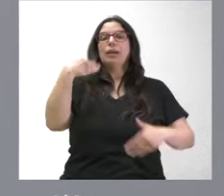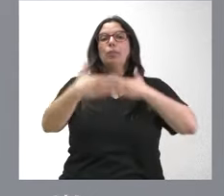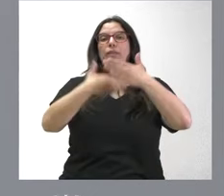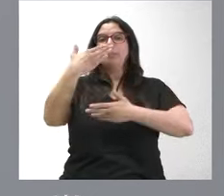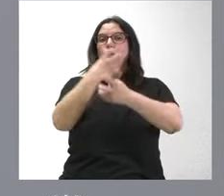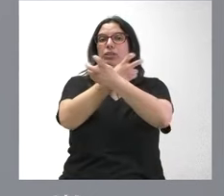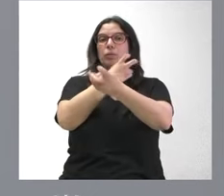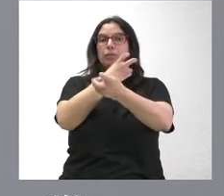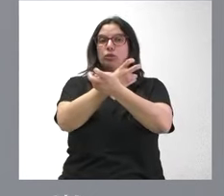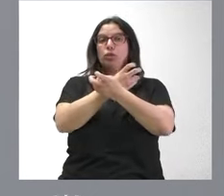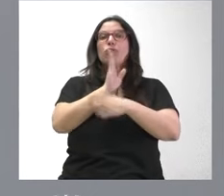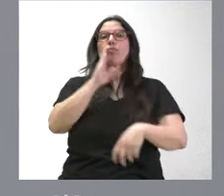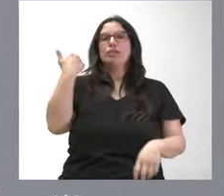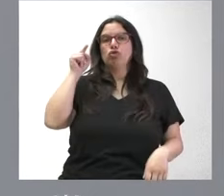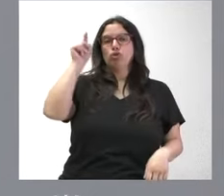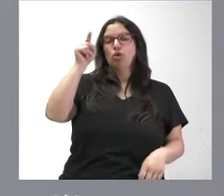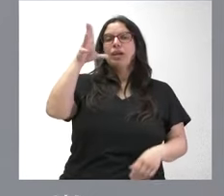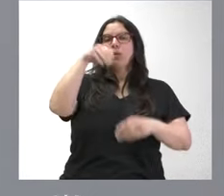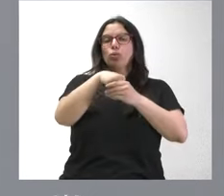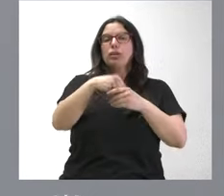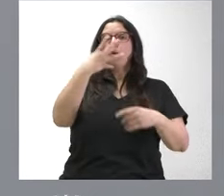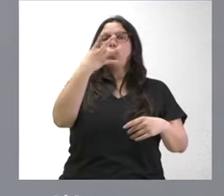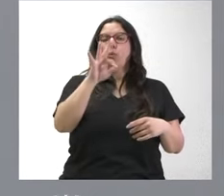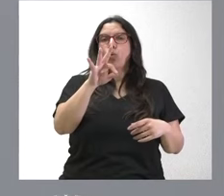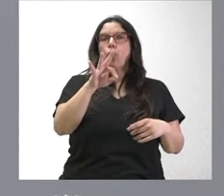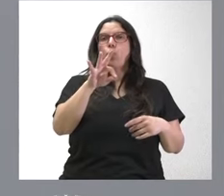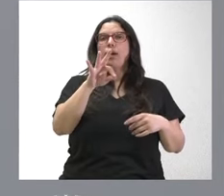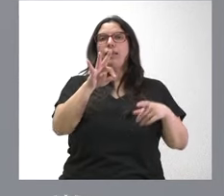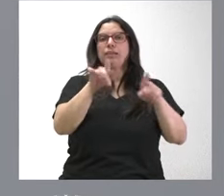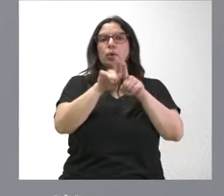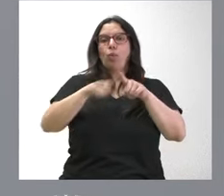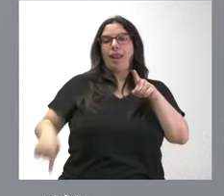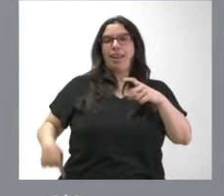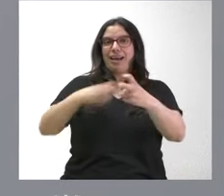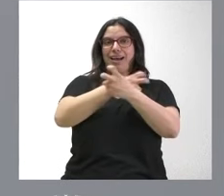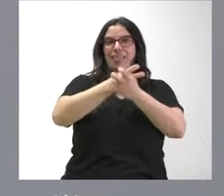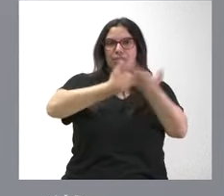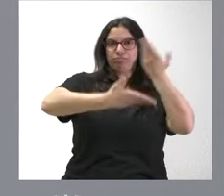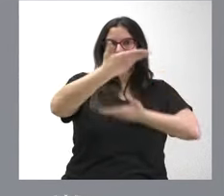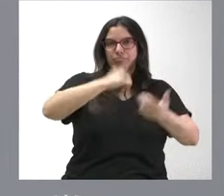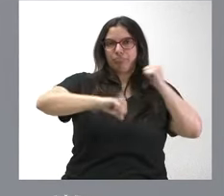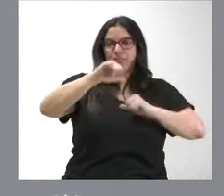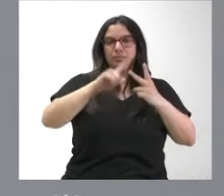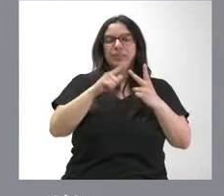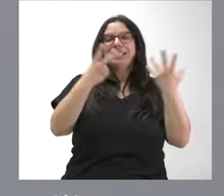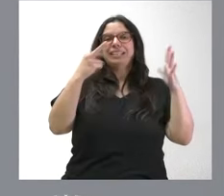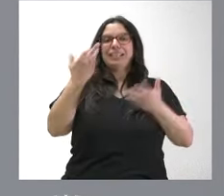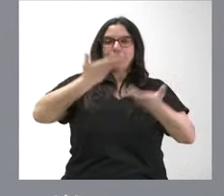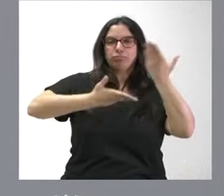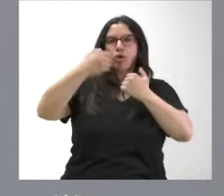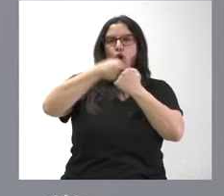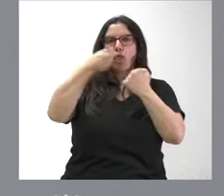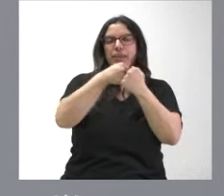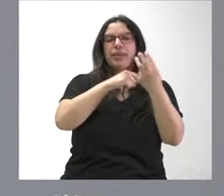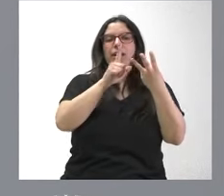en Soria. Incluye 40 sustituciones totales de cadera, 70 sustituciones totales de rodilla,